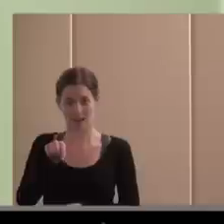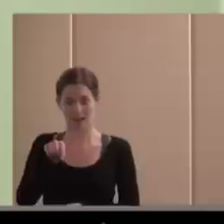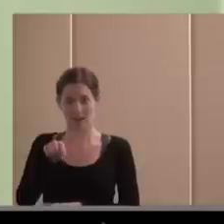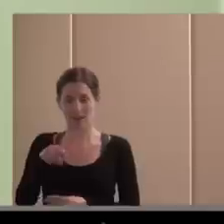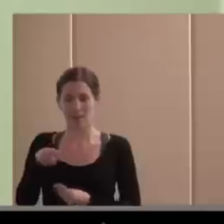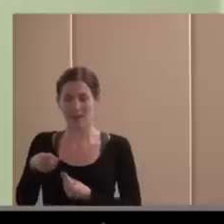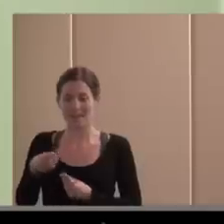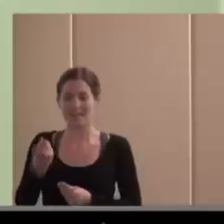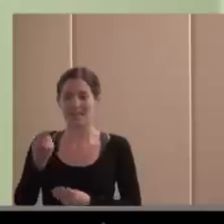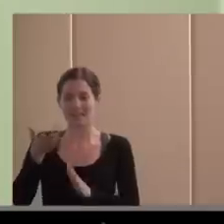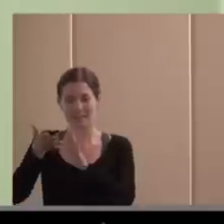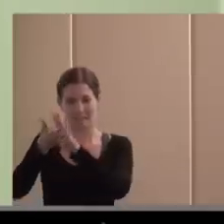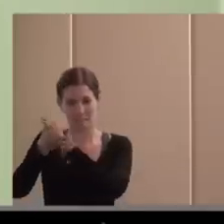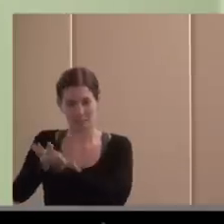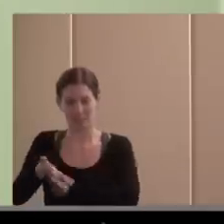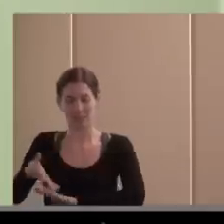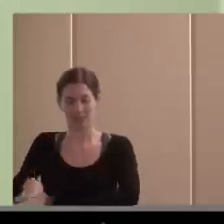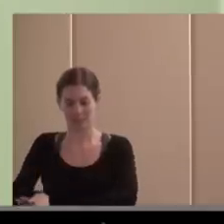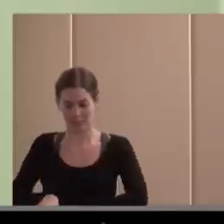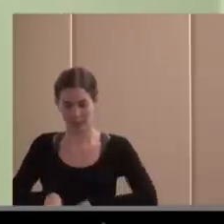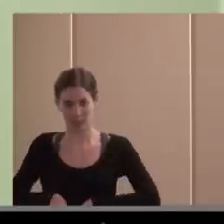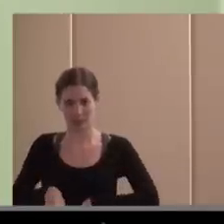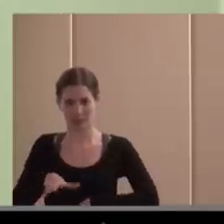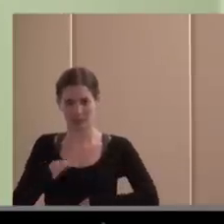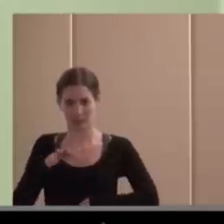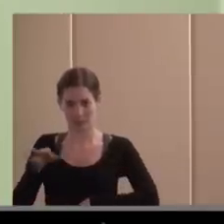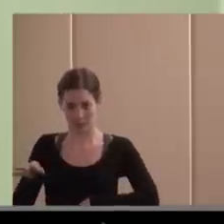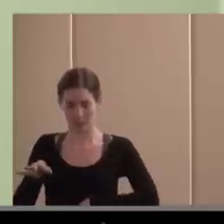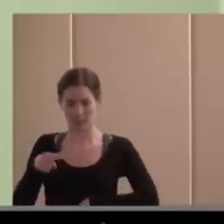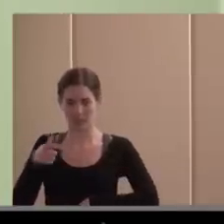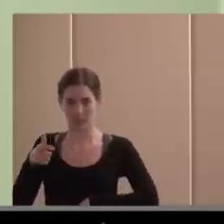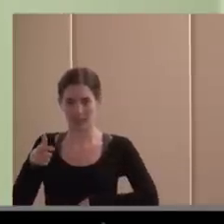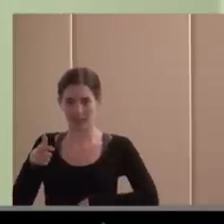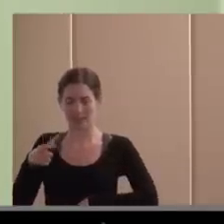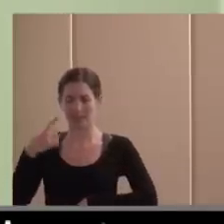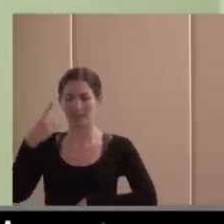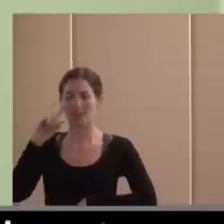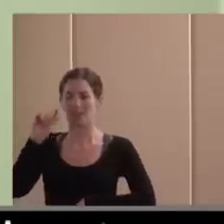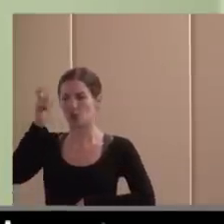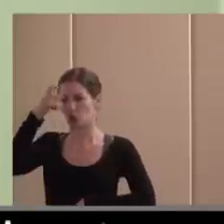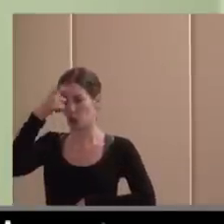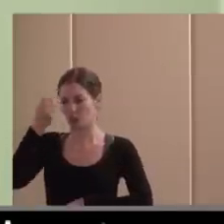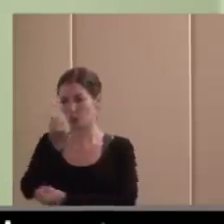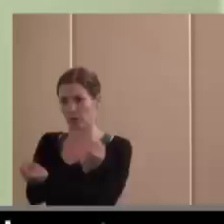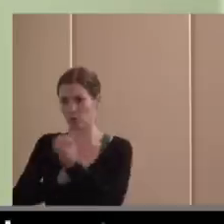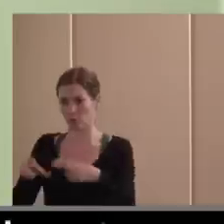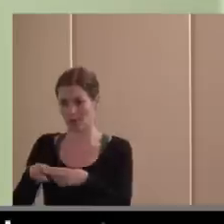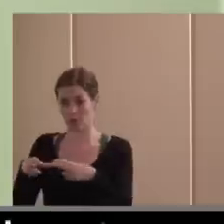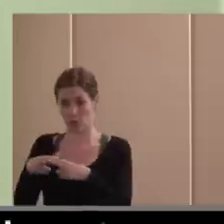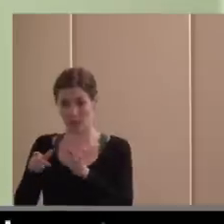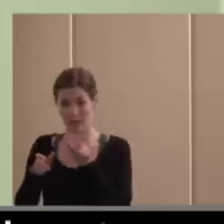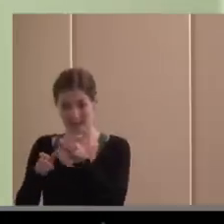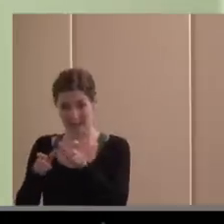se acepta y que es compartidamente como economía social es relativamente reciente hasta casi la ley yo recuerdo comenzar en